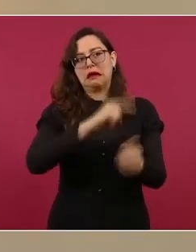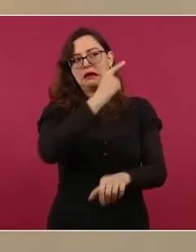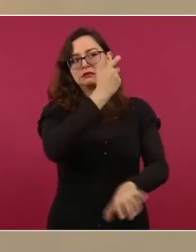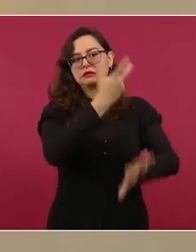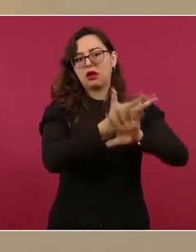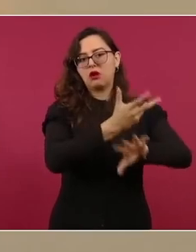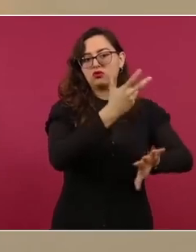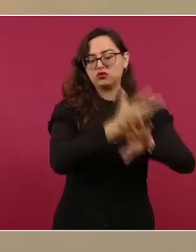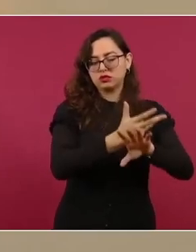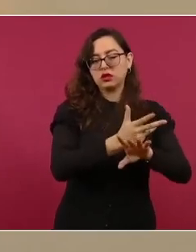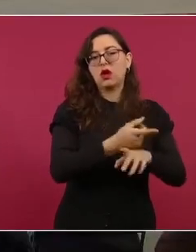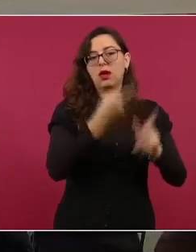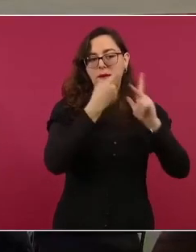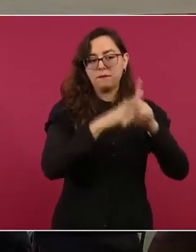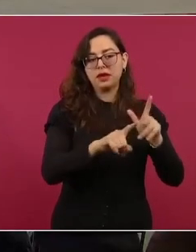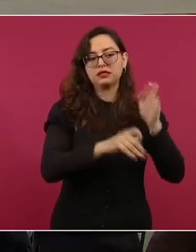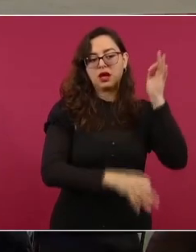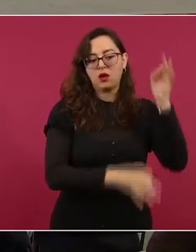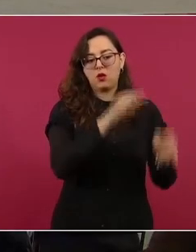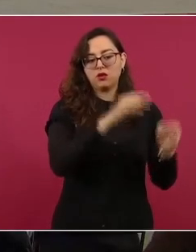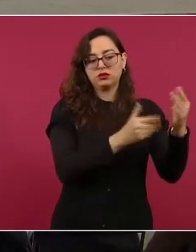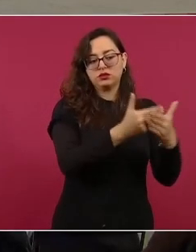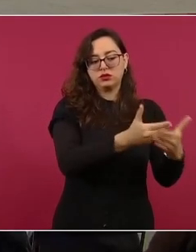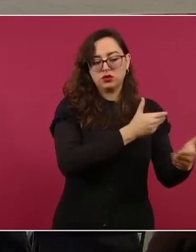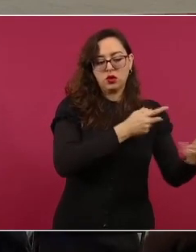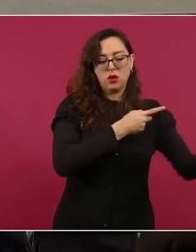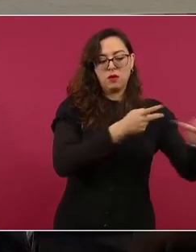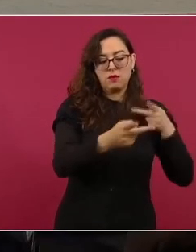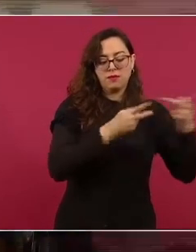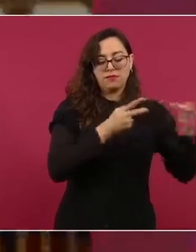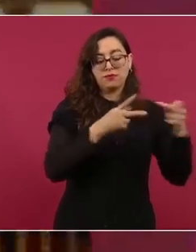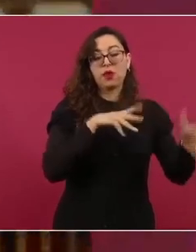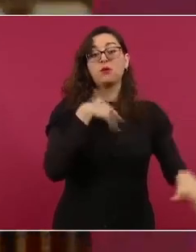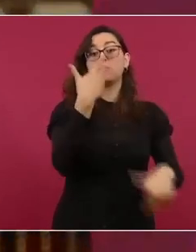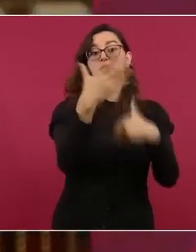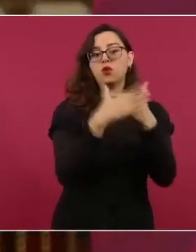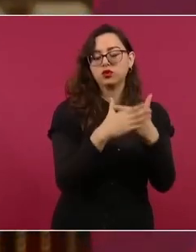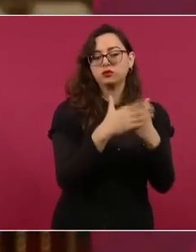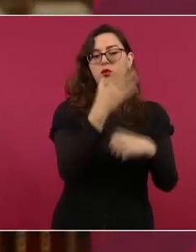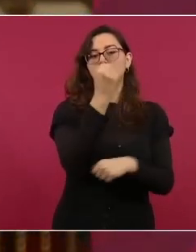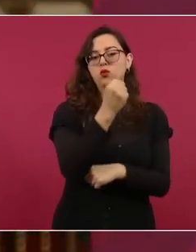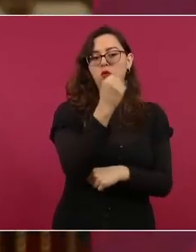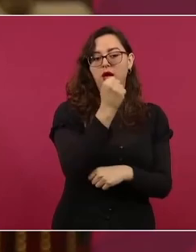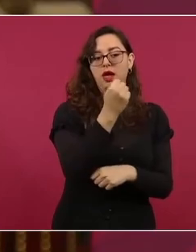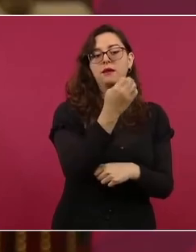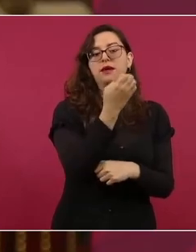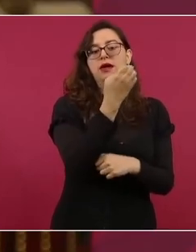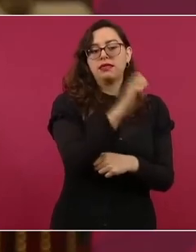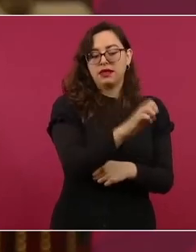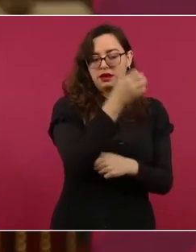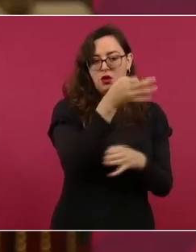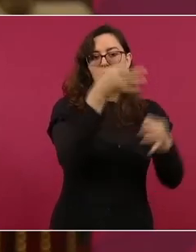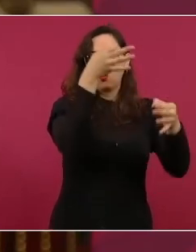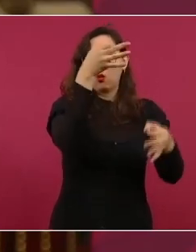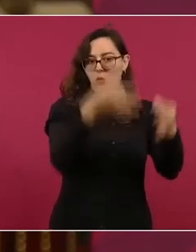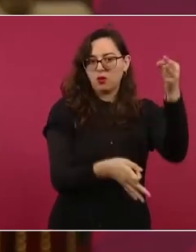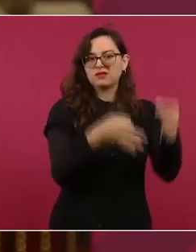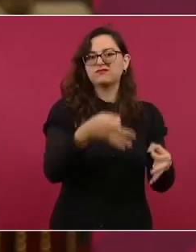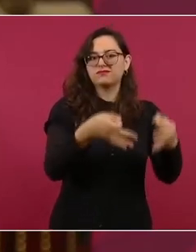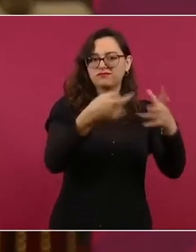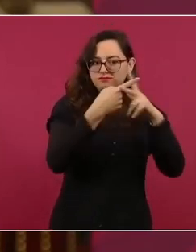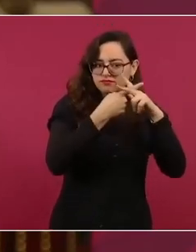persona que arranca el día 9 de enero del próximo año y que se estima que va a durar dos meses por